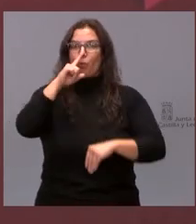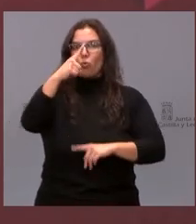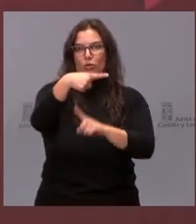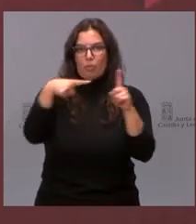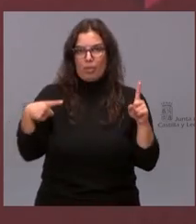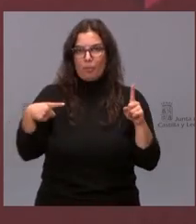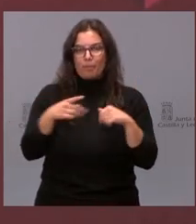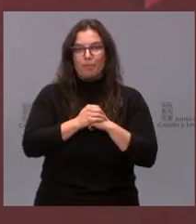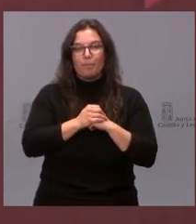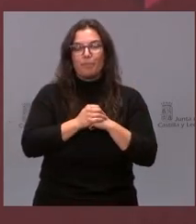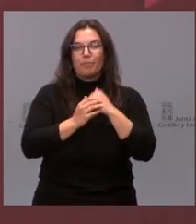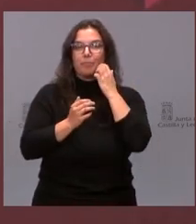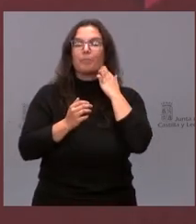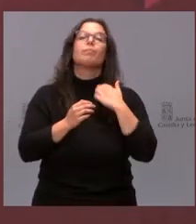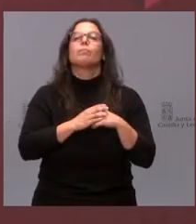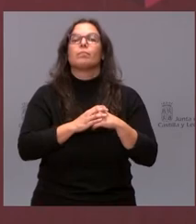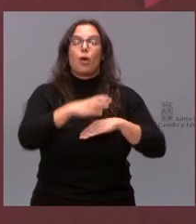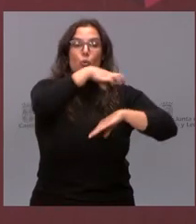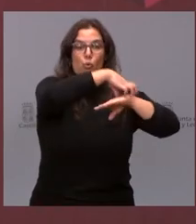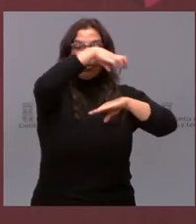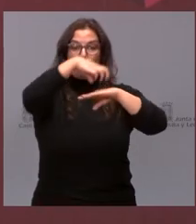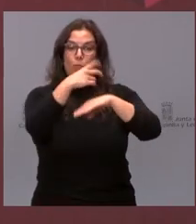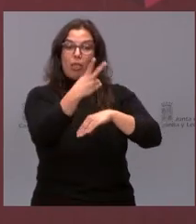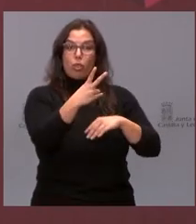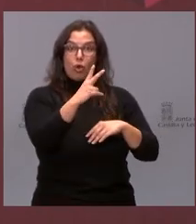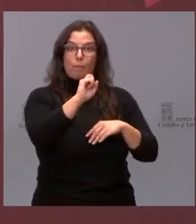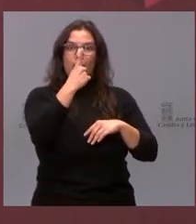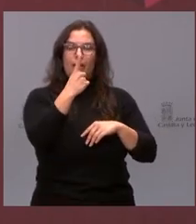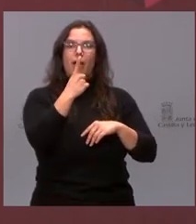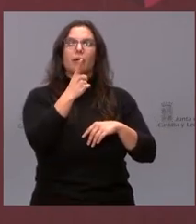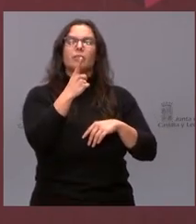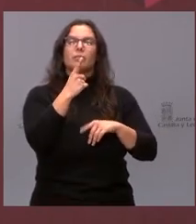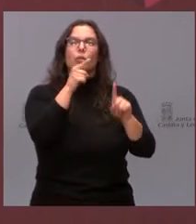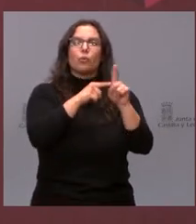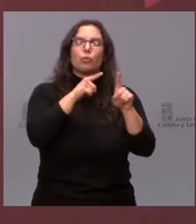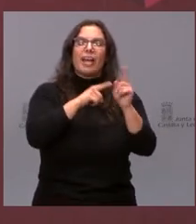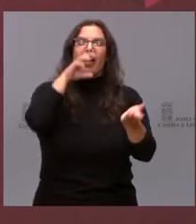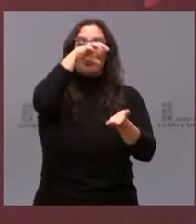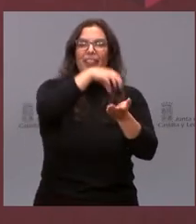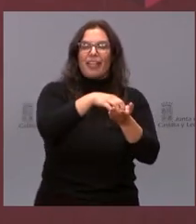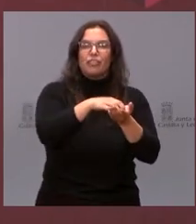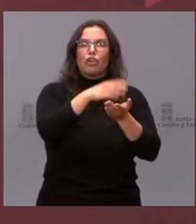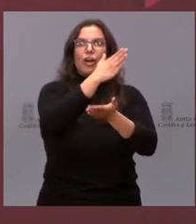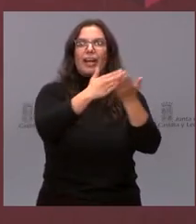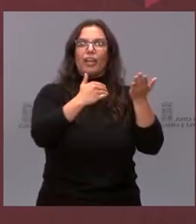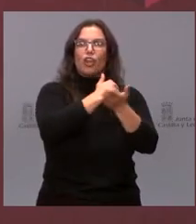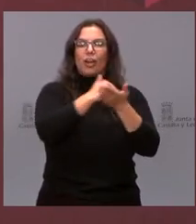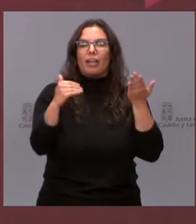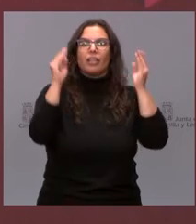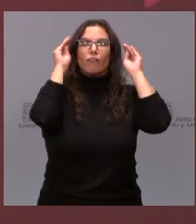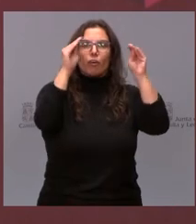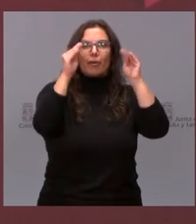Las dos primeras cúpulas serán para el Centro Regional de Formación del Profesorado de